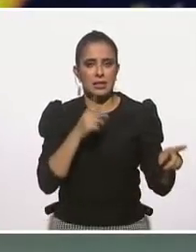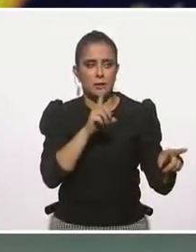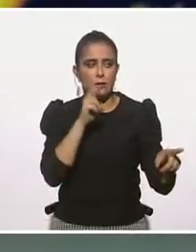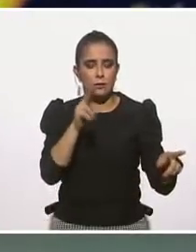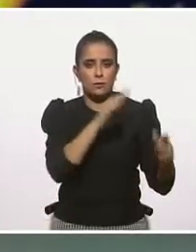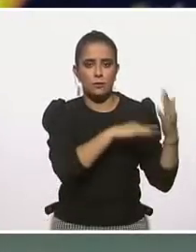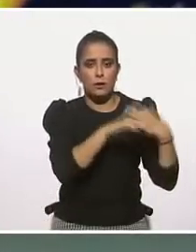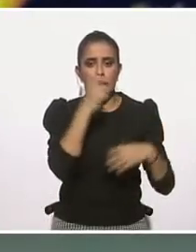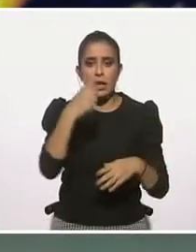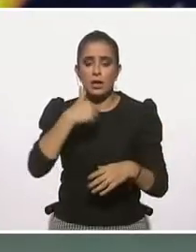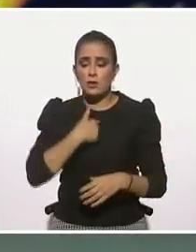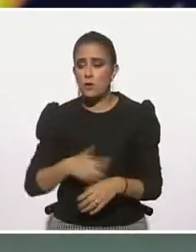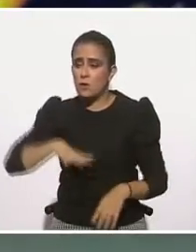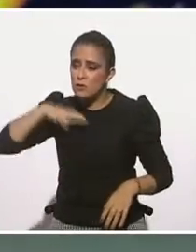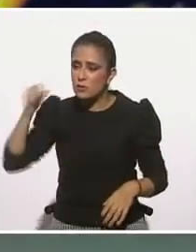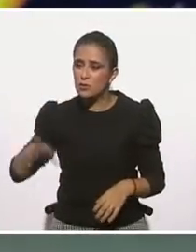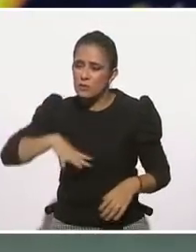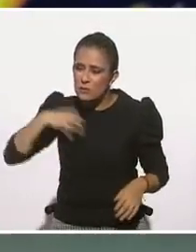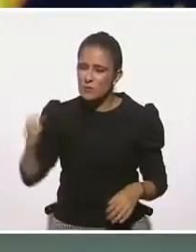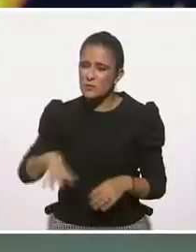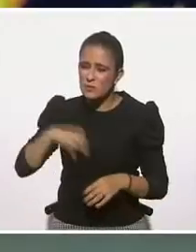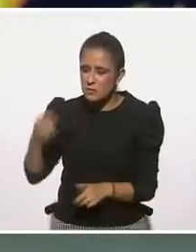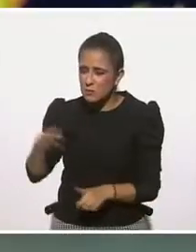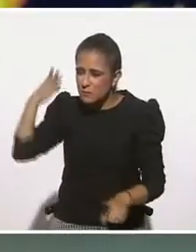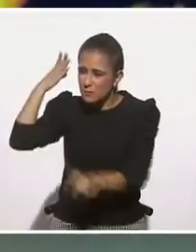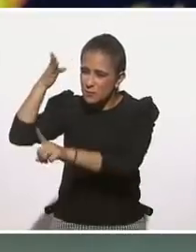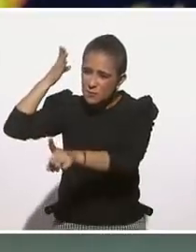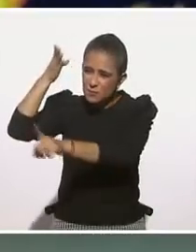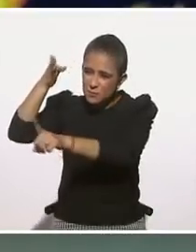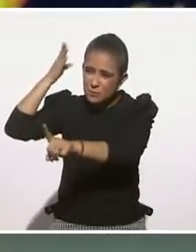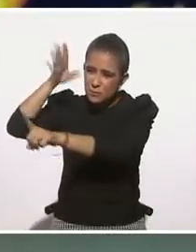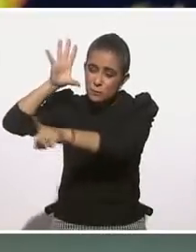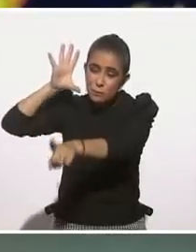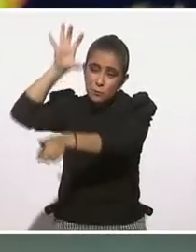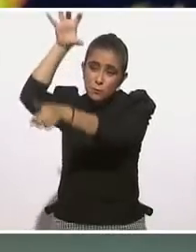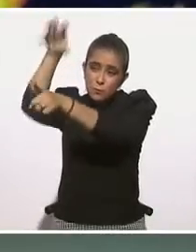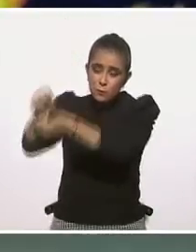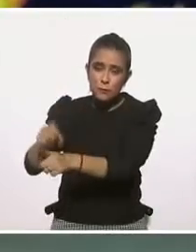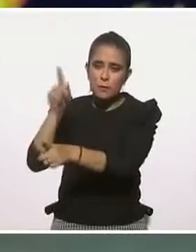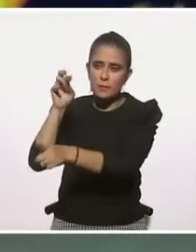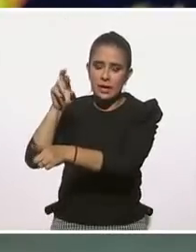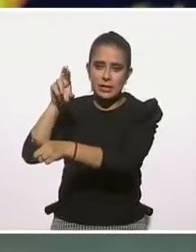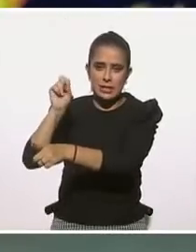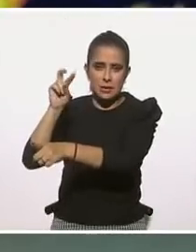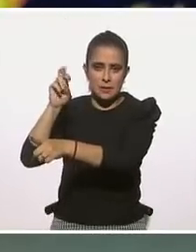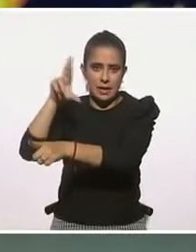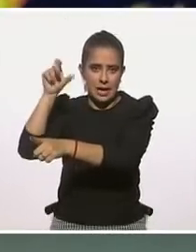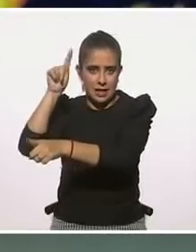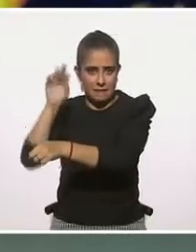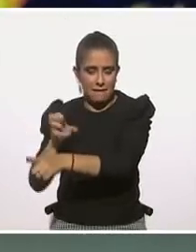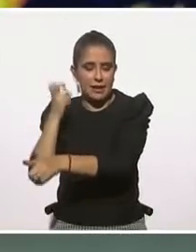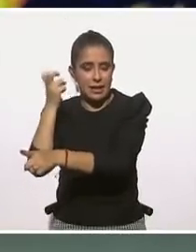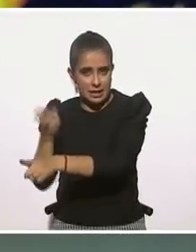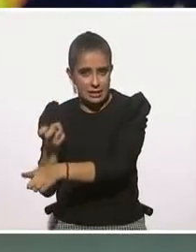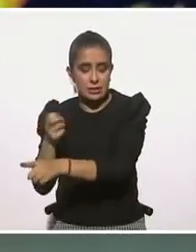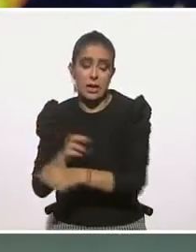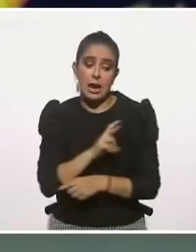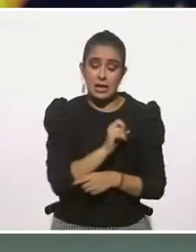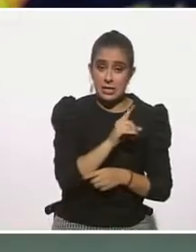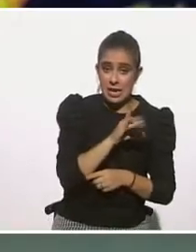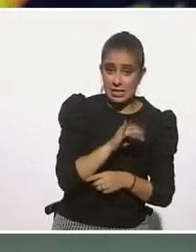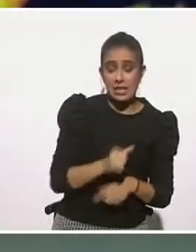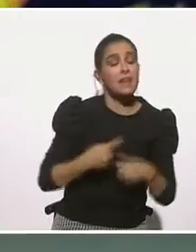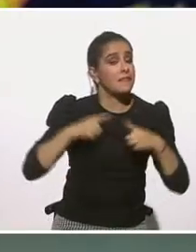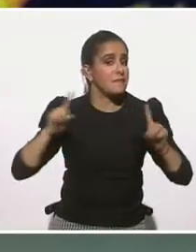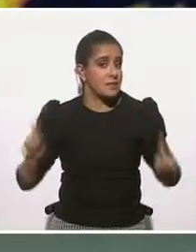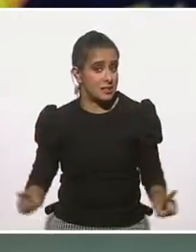un héroe es perseverante porque no se vence, ¿no? Y quisiéramos seguirlo porque aparentemente nos muestra el camino de no vencerse. No, no, no. Resiliencia es un proceso